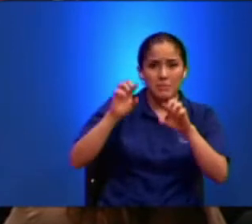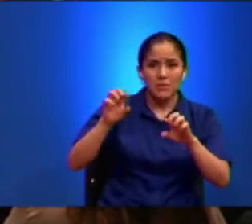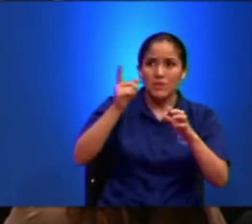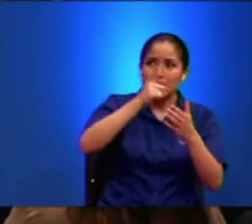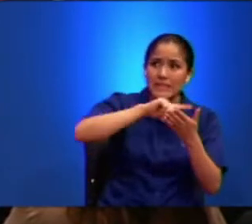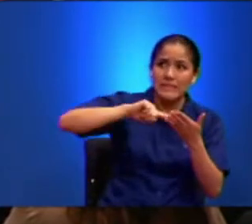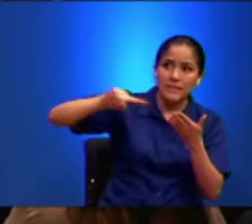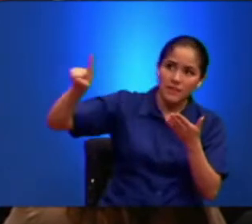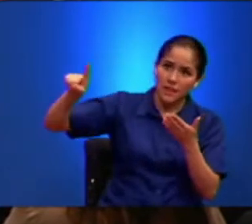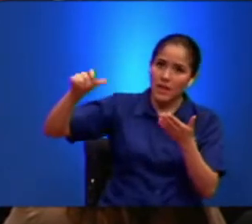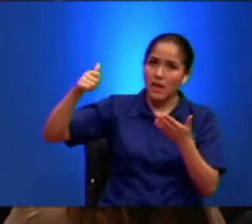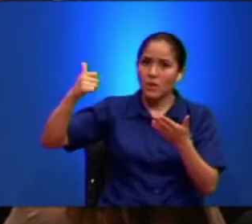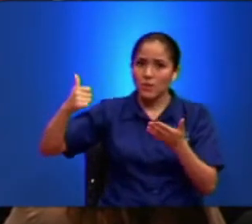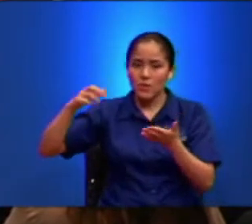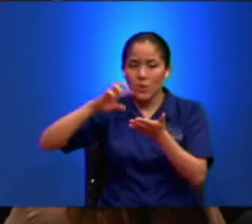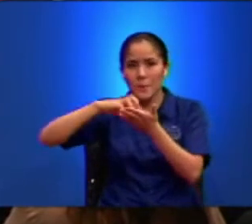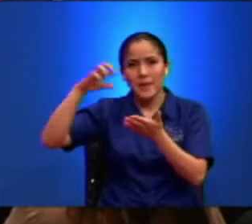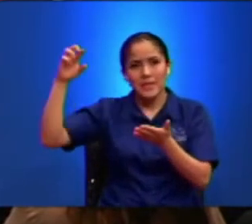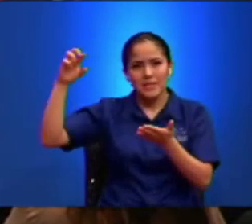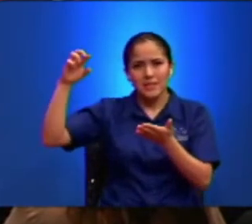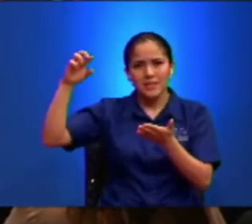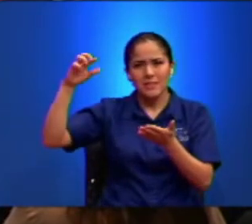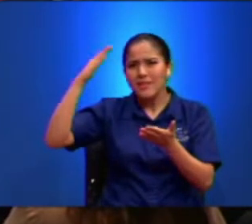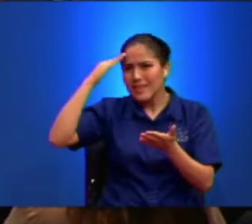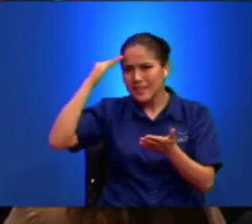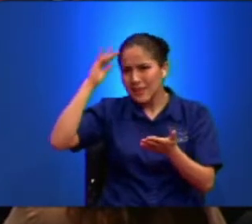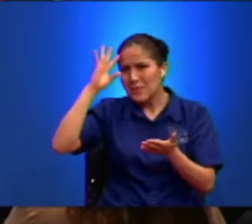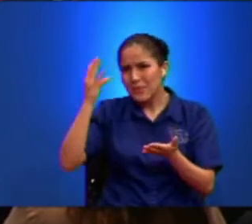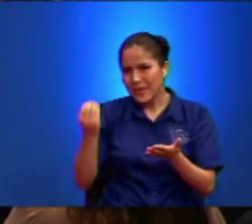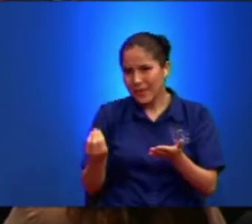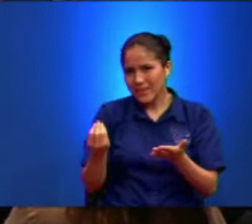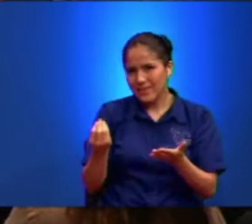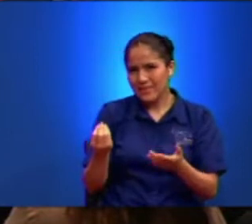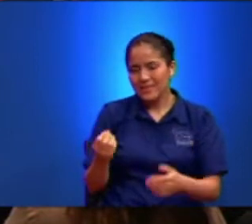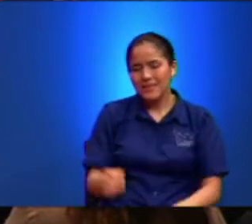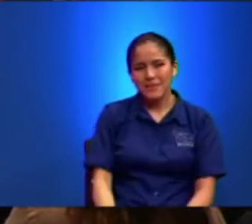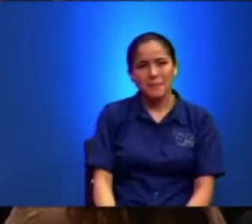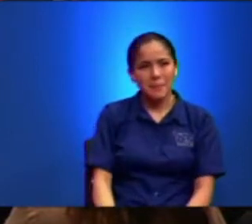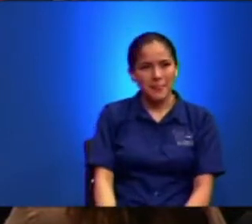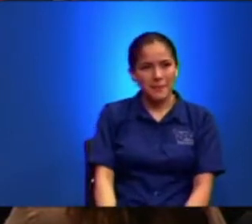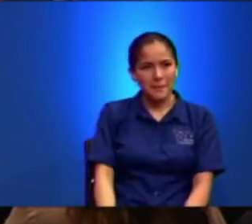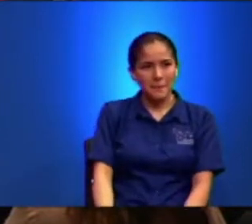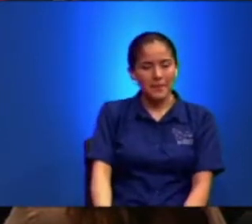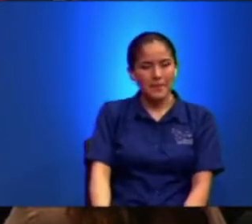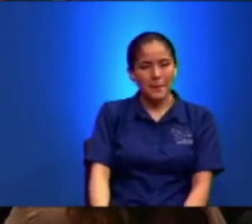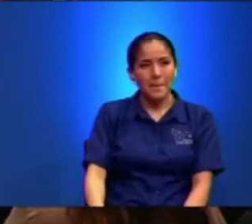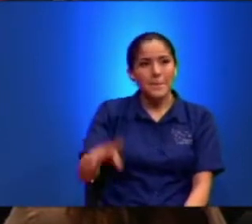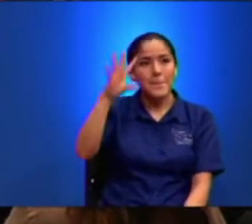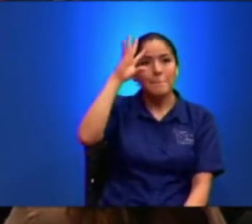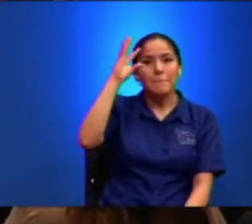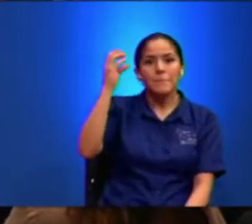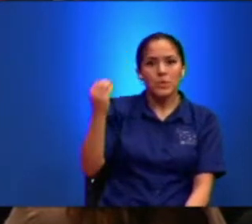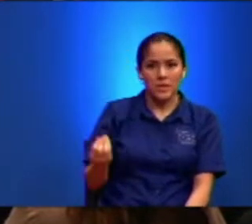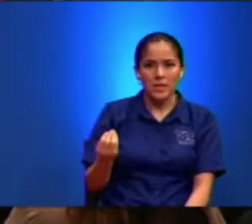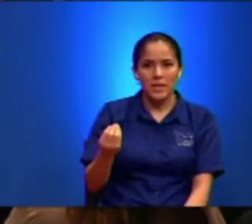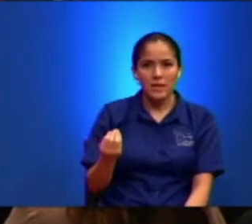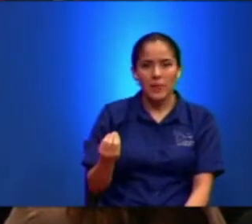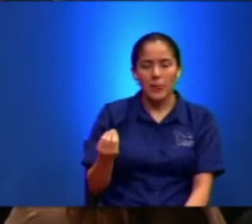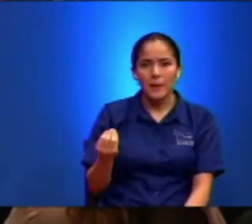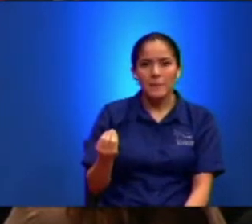Qué No Entiende La Parábola Se La Explico Sabe Por Qué Porque Los Talibanes